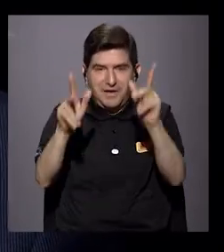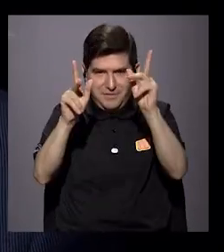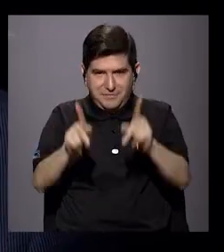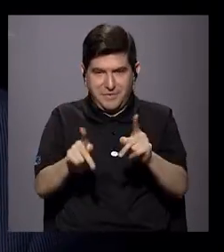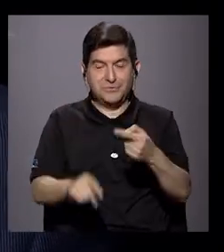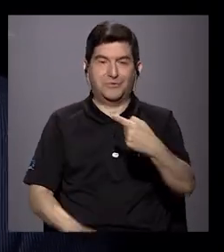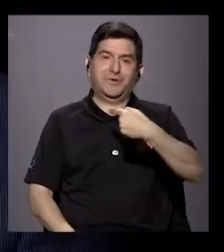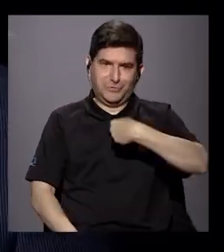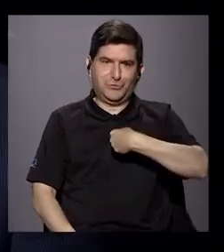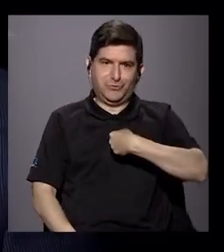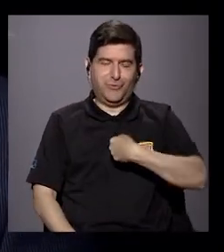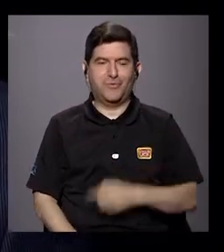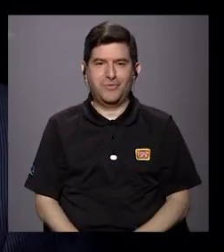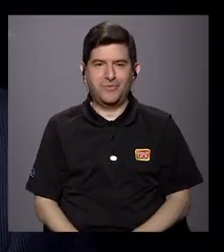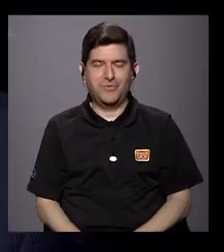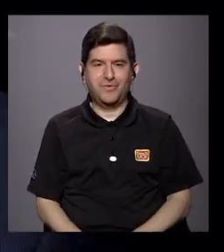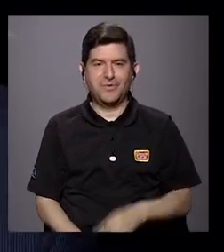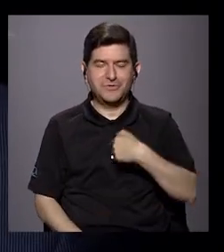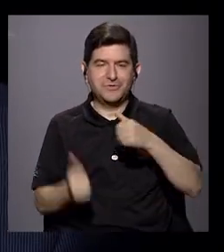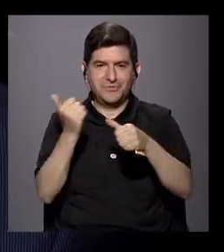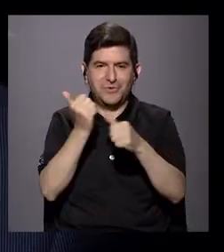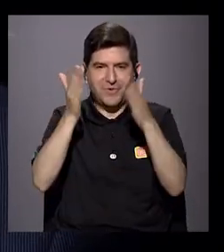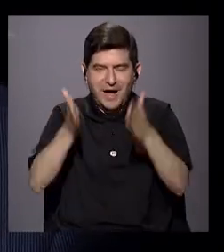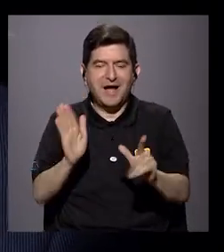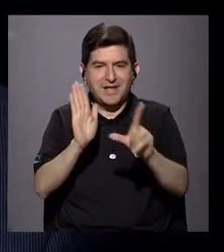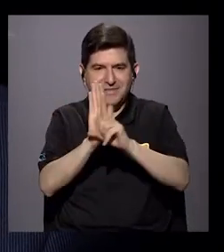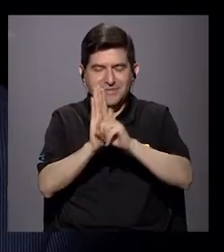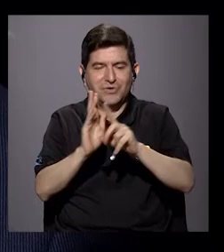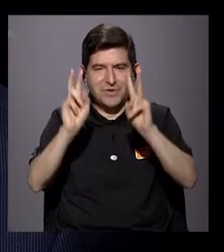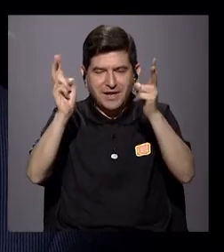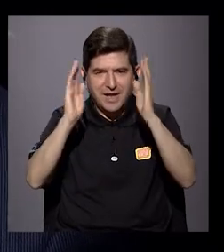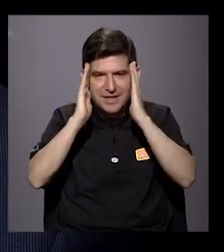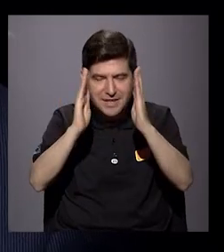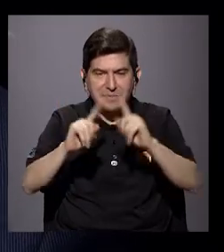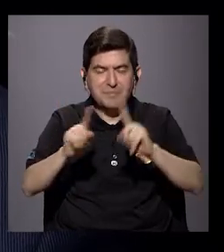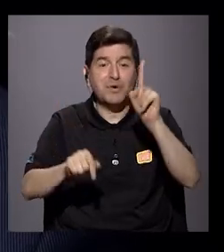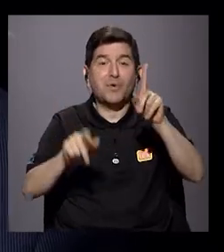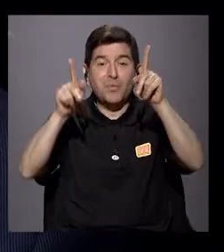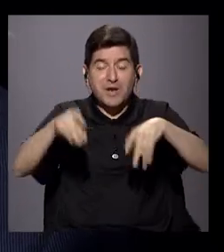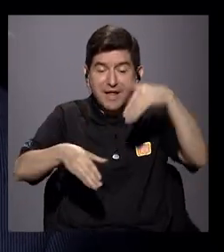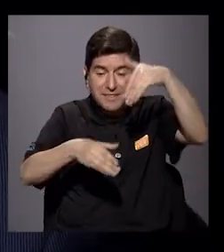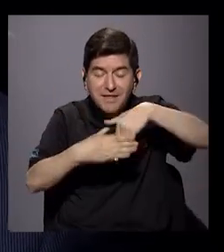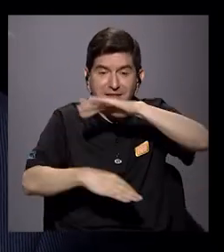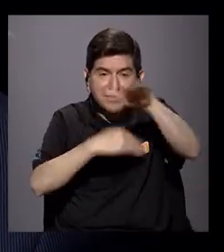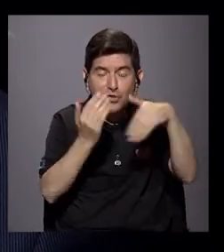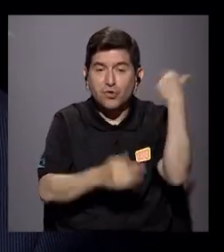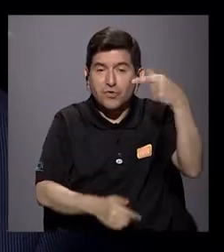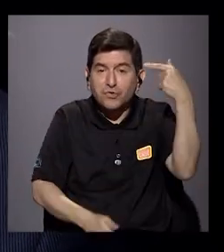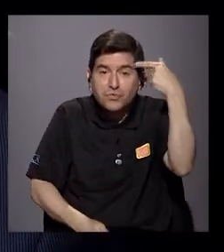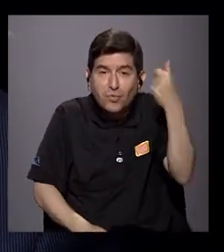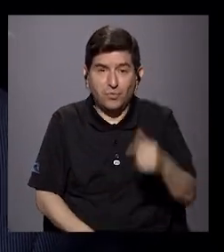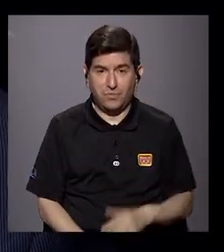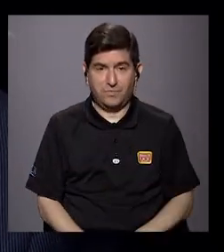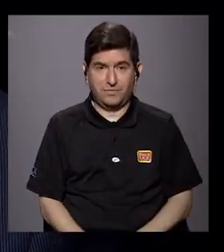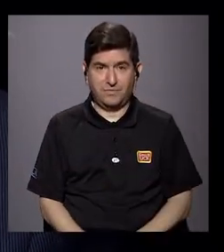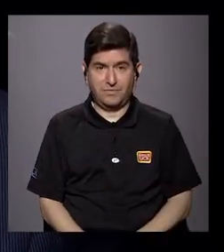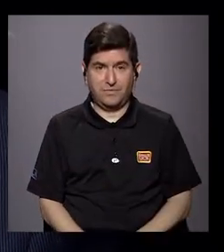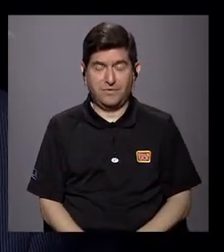persona, yo como recargo, porque además soy asesor legal, que ve este tema, ¿verdad? Pero es una persona dentro de todo el Estado. El Estado